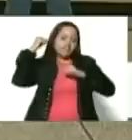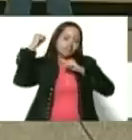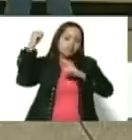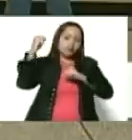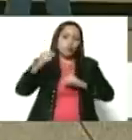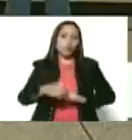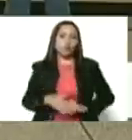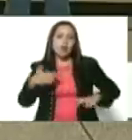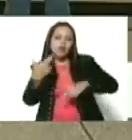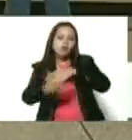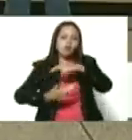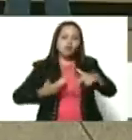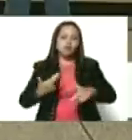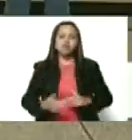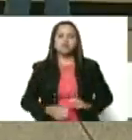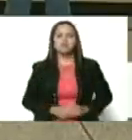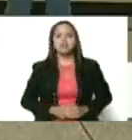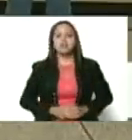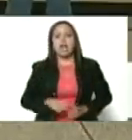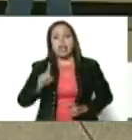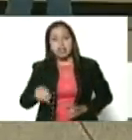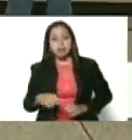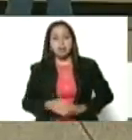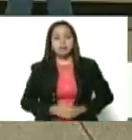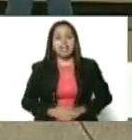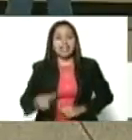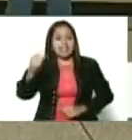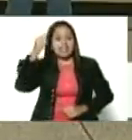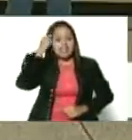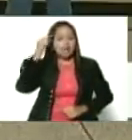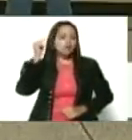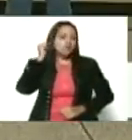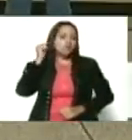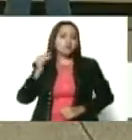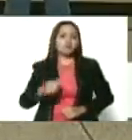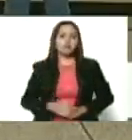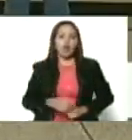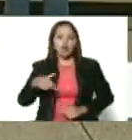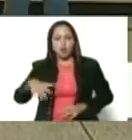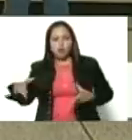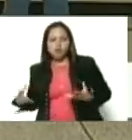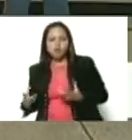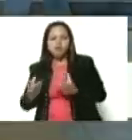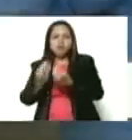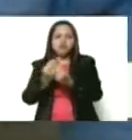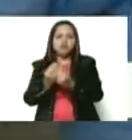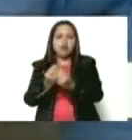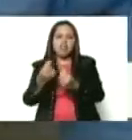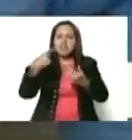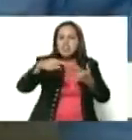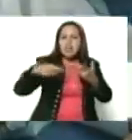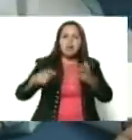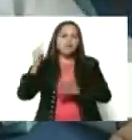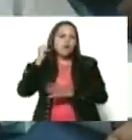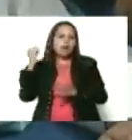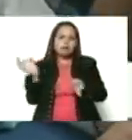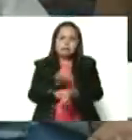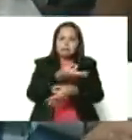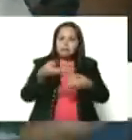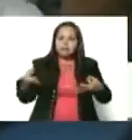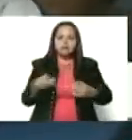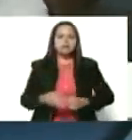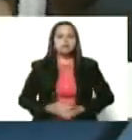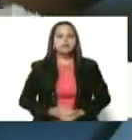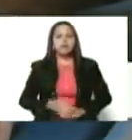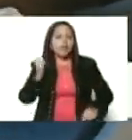de la revolución y a celebrar nuestro Día de la Mujer. Yo estoy en compañía de un conjunto de mujeres extraordinarias,